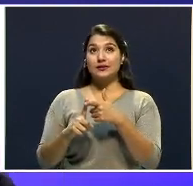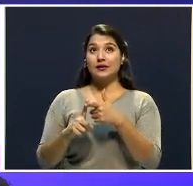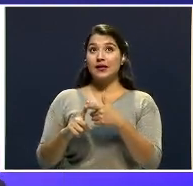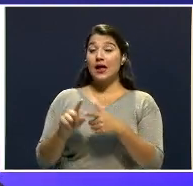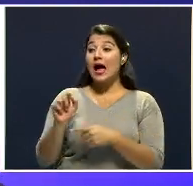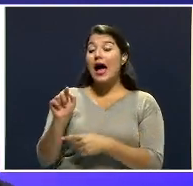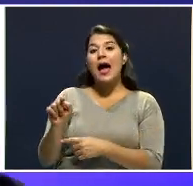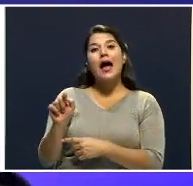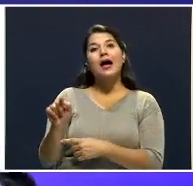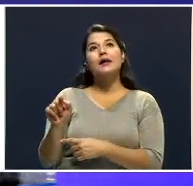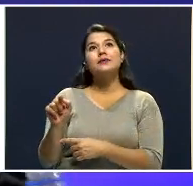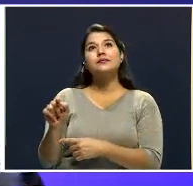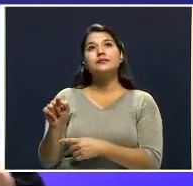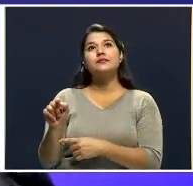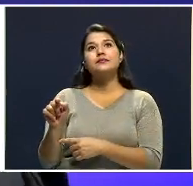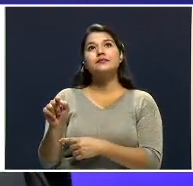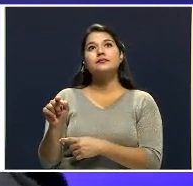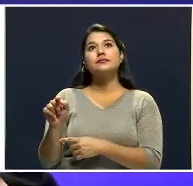del abuso sexual.